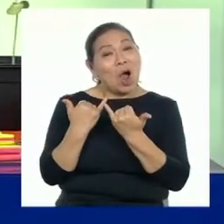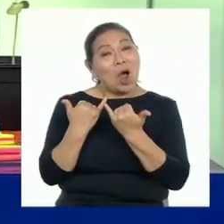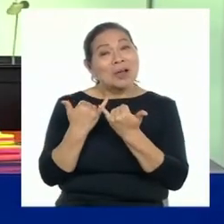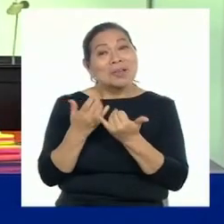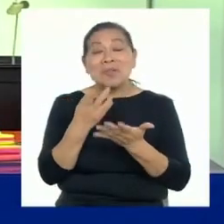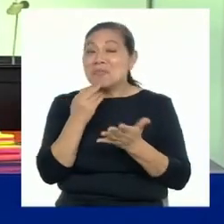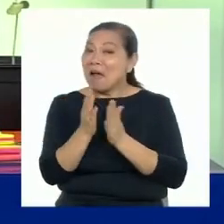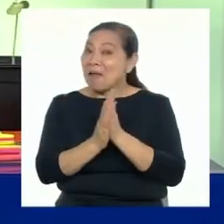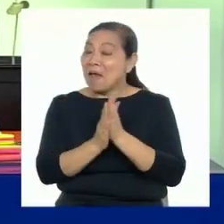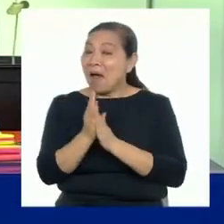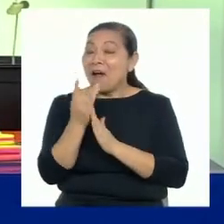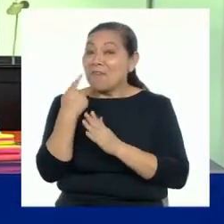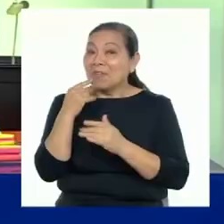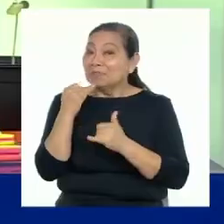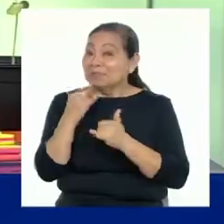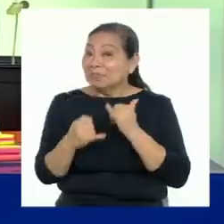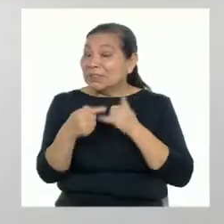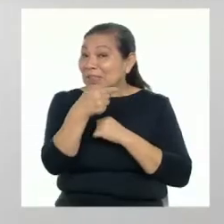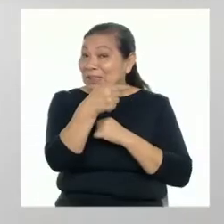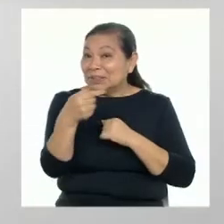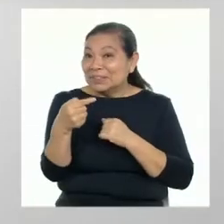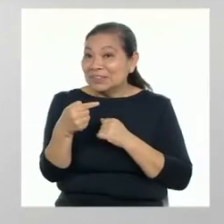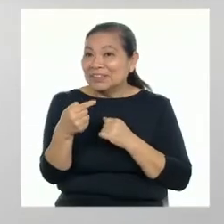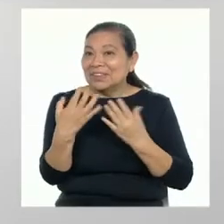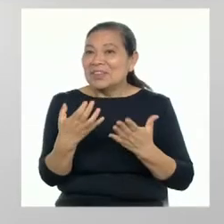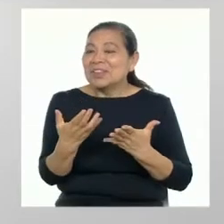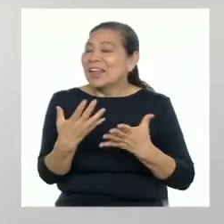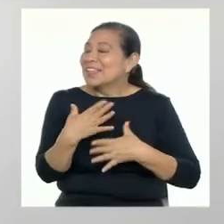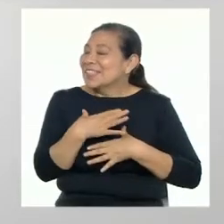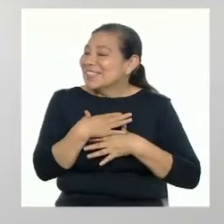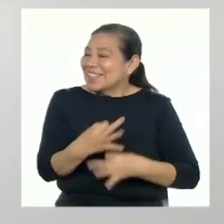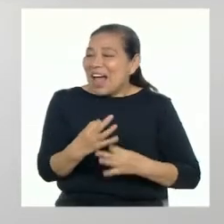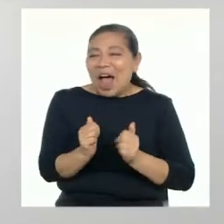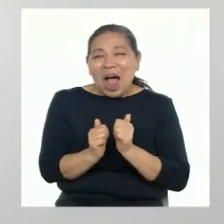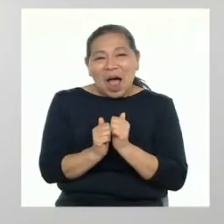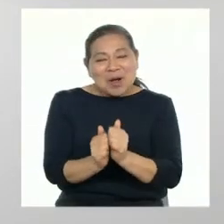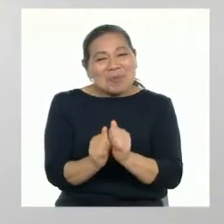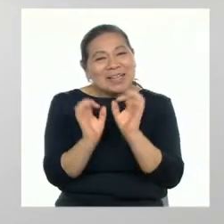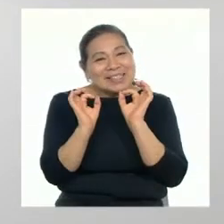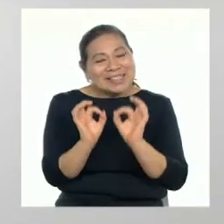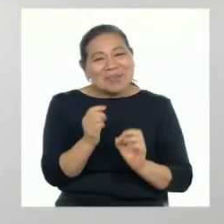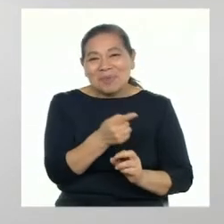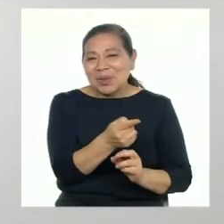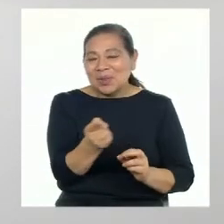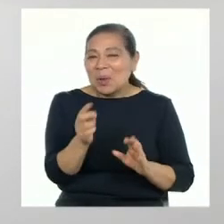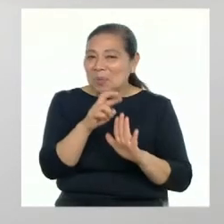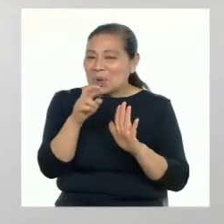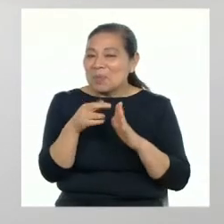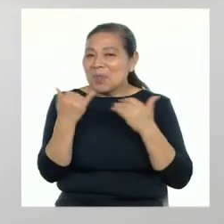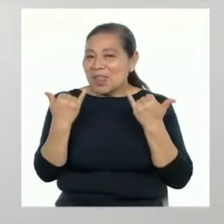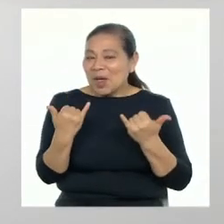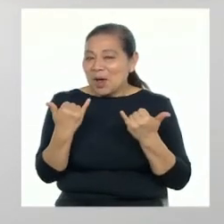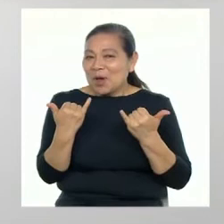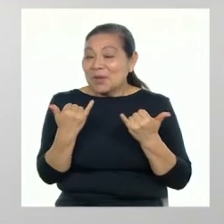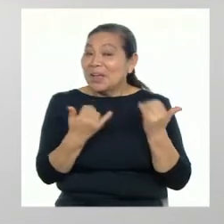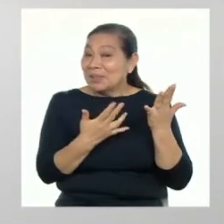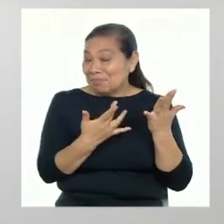acompañarnos hoy día. Ha sido una gran manera de finalizar la semana. Estoy encantada de acompañarlas y acompañarlos en el programa de hoy.